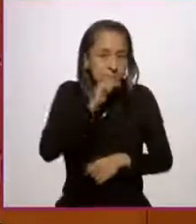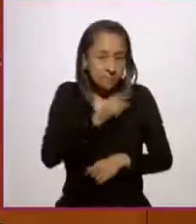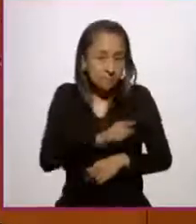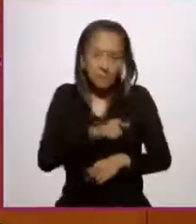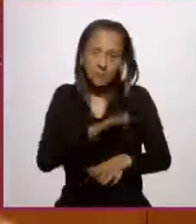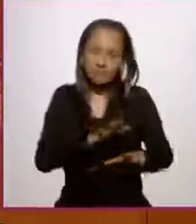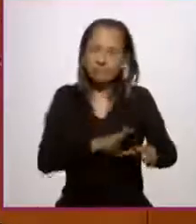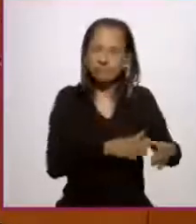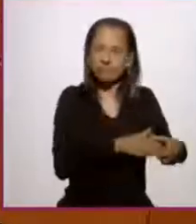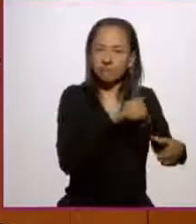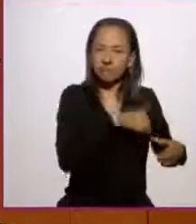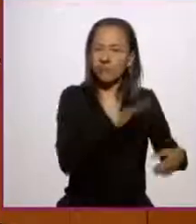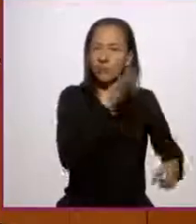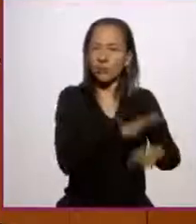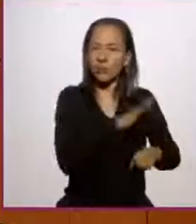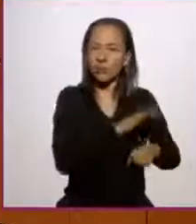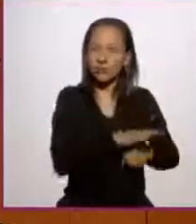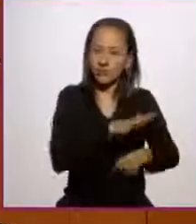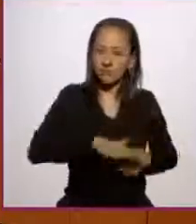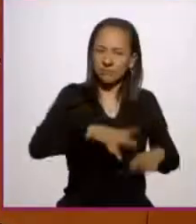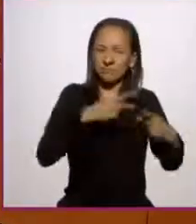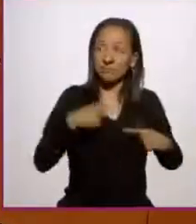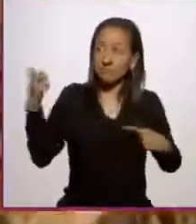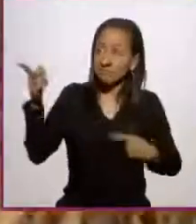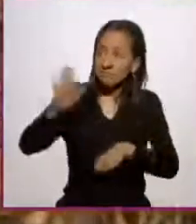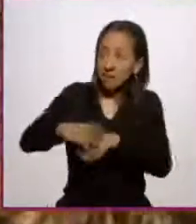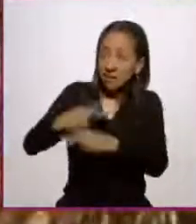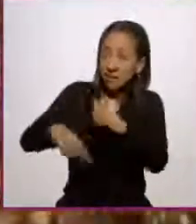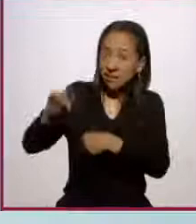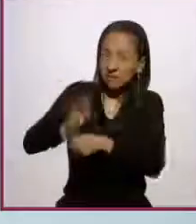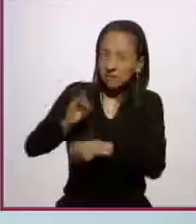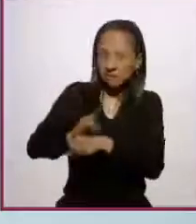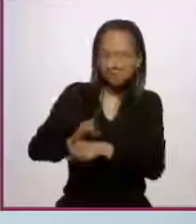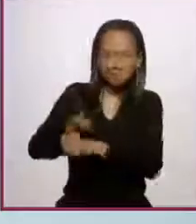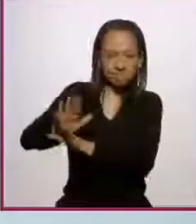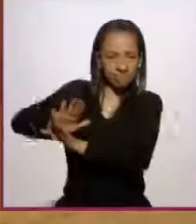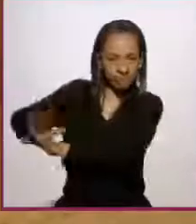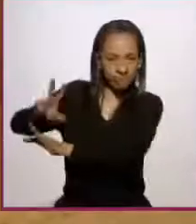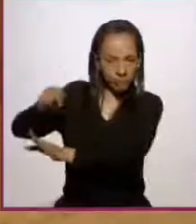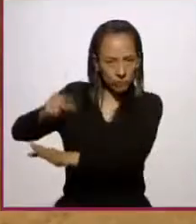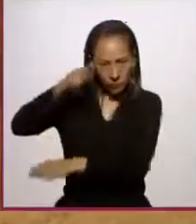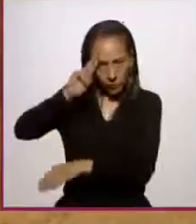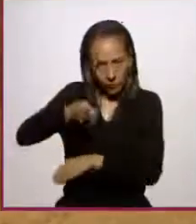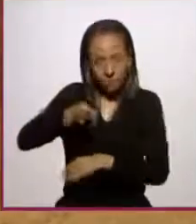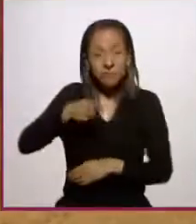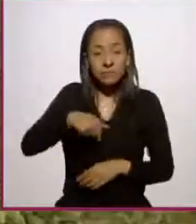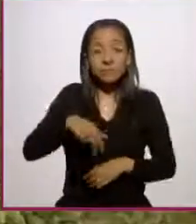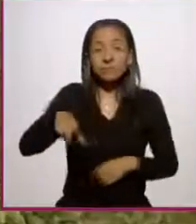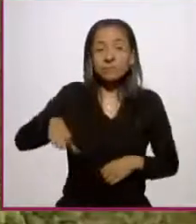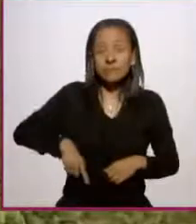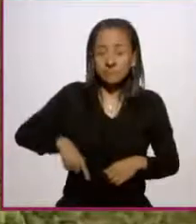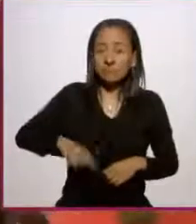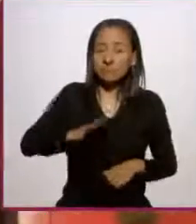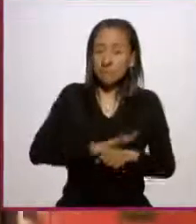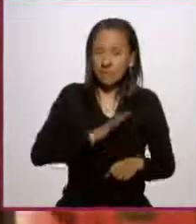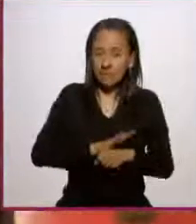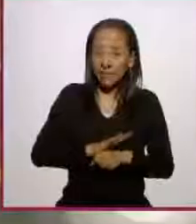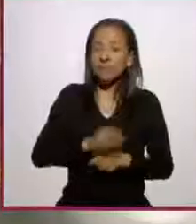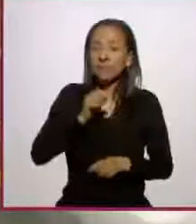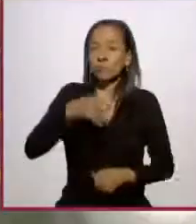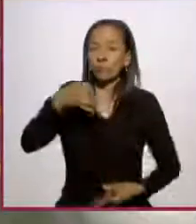protección que le da como consumo humano para el pueblo de México. El Estado defenderá a nuestros productores en los tribunales